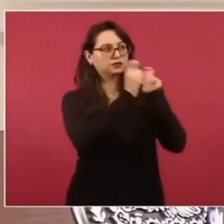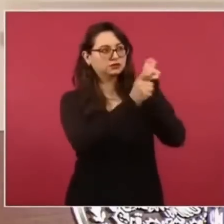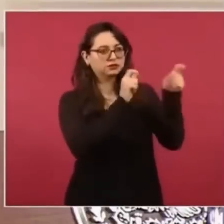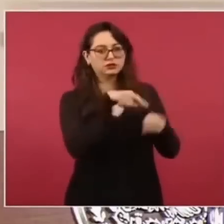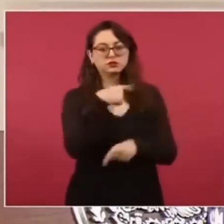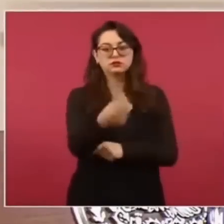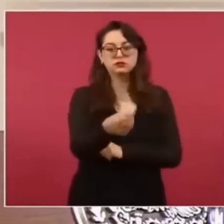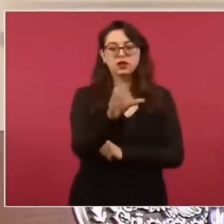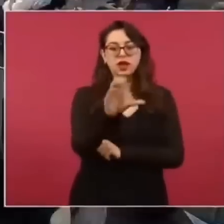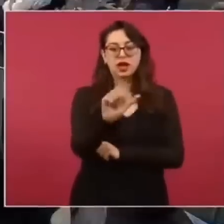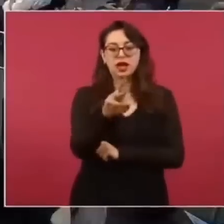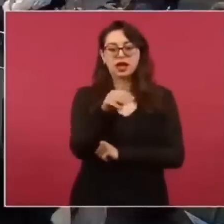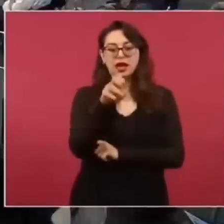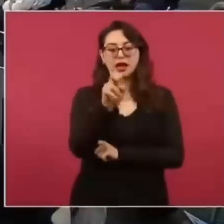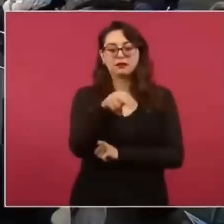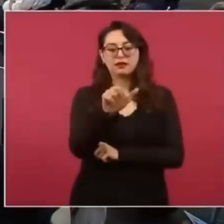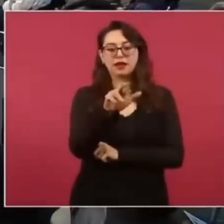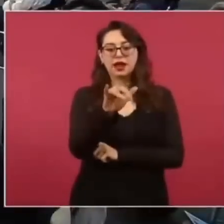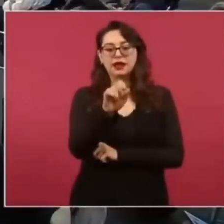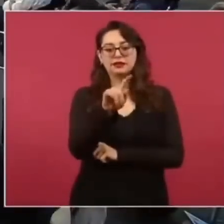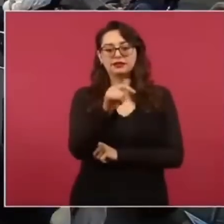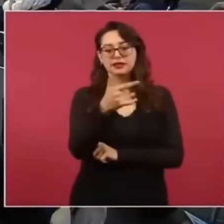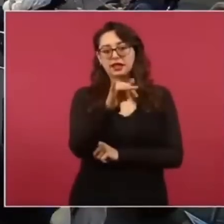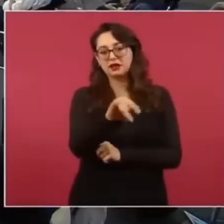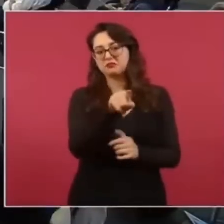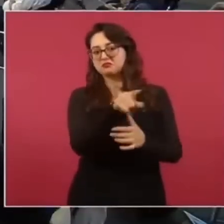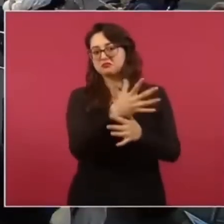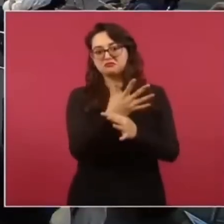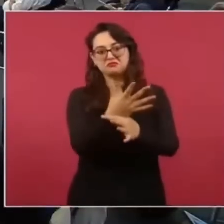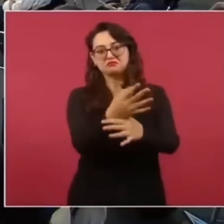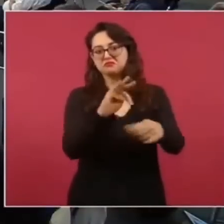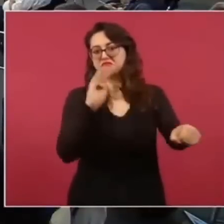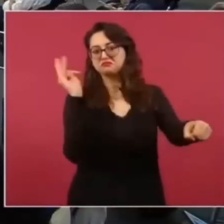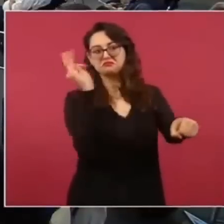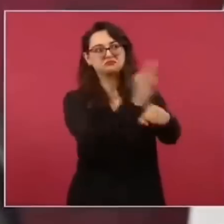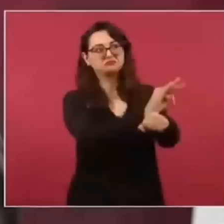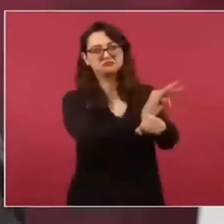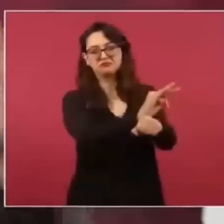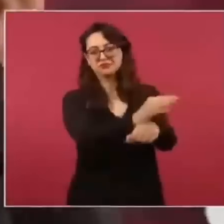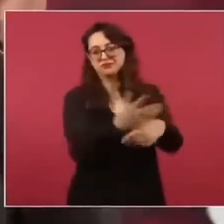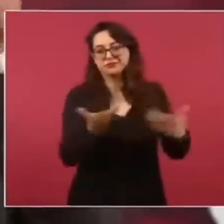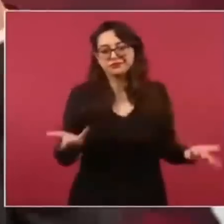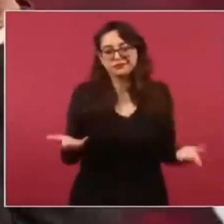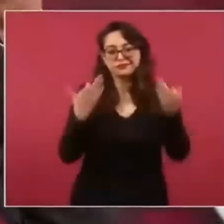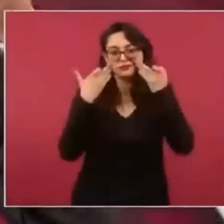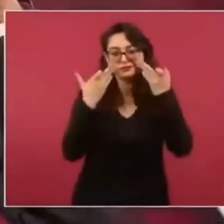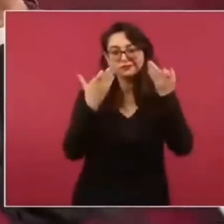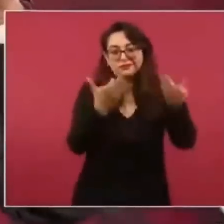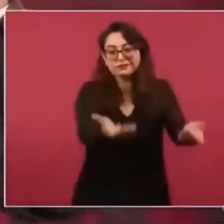Bueno, Jorge Ramos ya ni hablar, pero Carmen